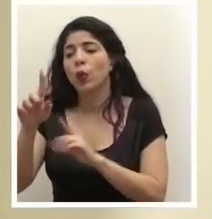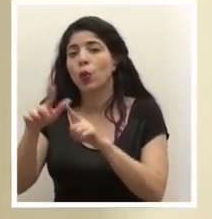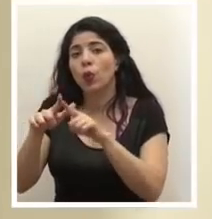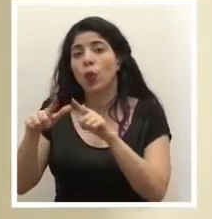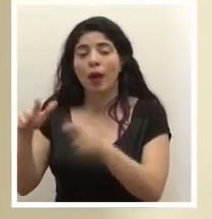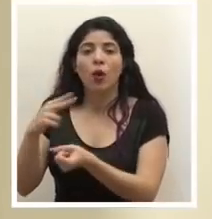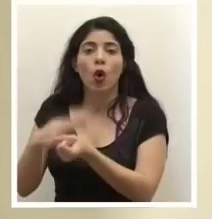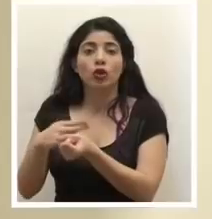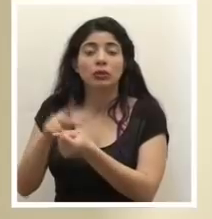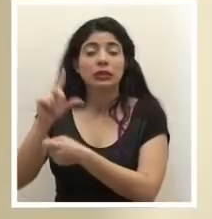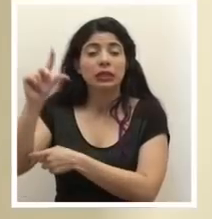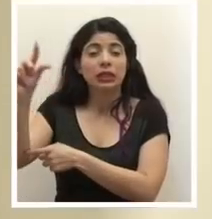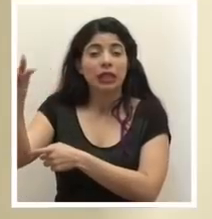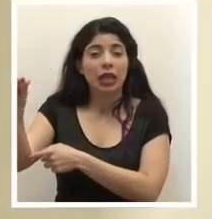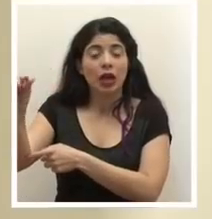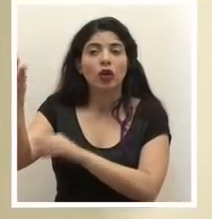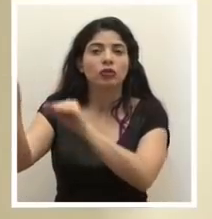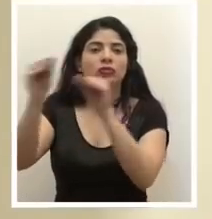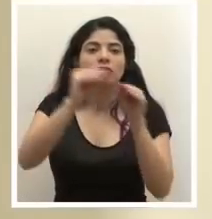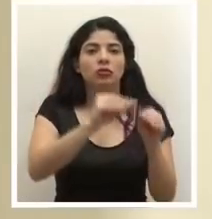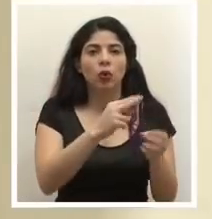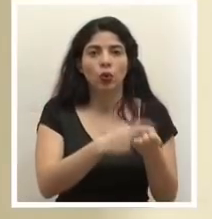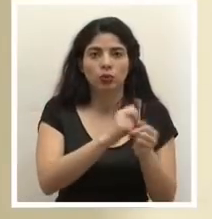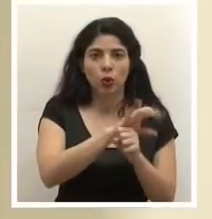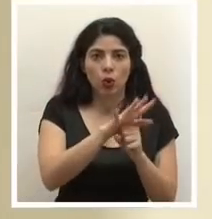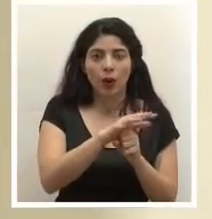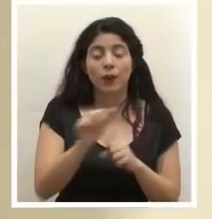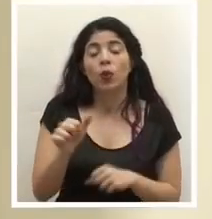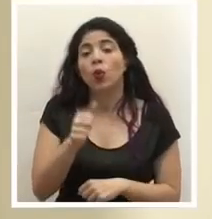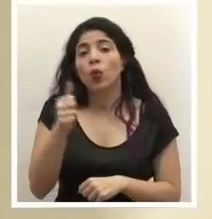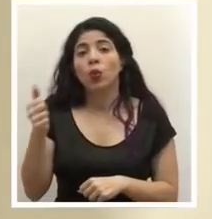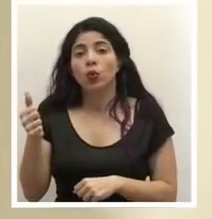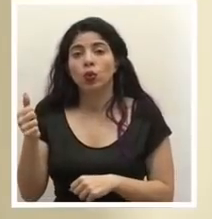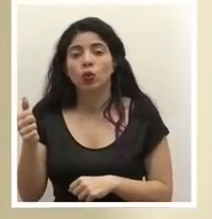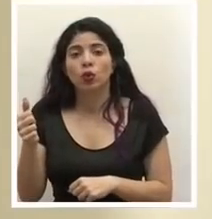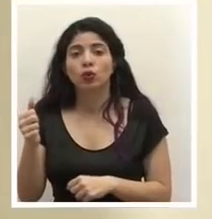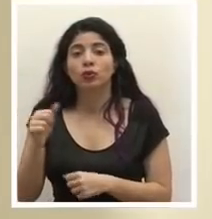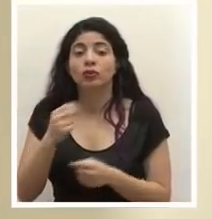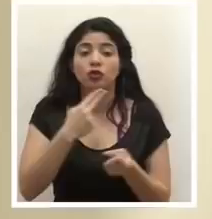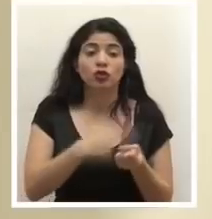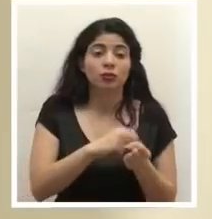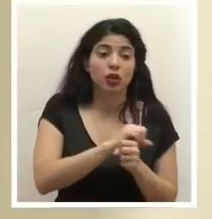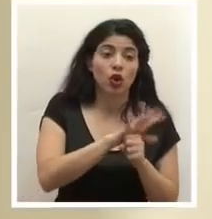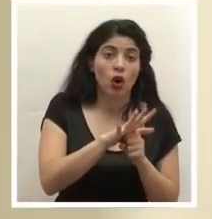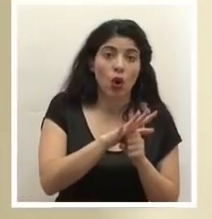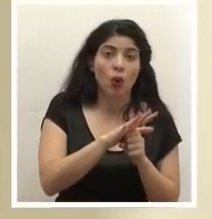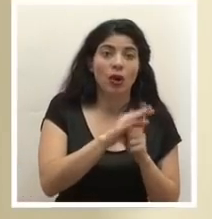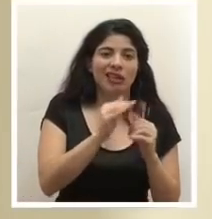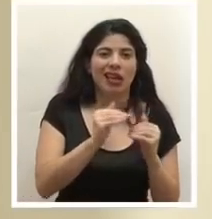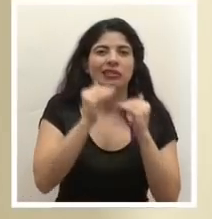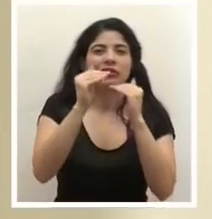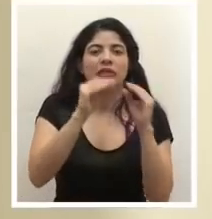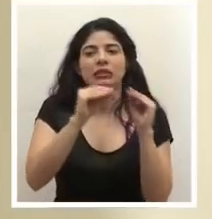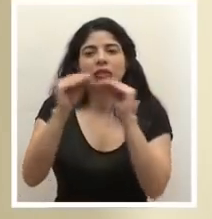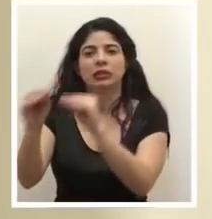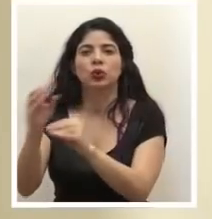digamos, un hospital regional a SEACO, otros son del SEACO a mayor complejidad a una